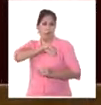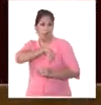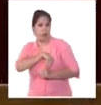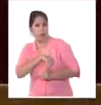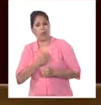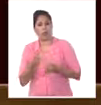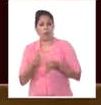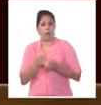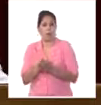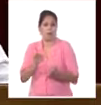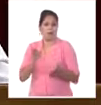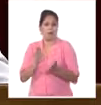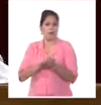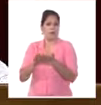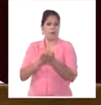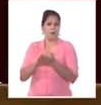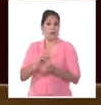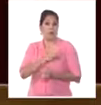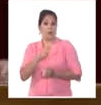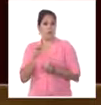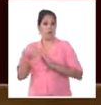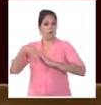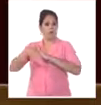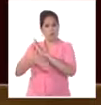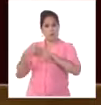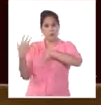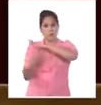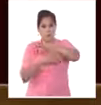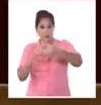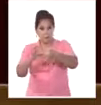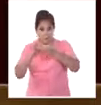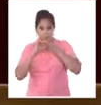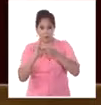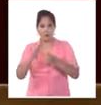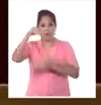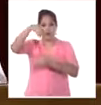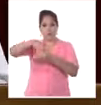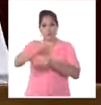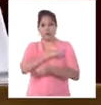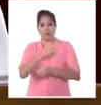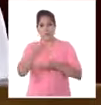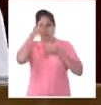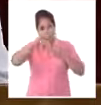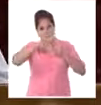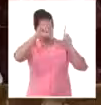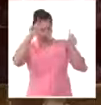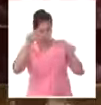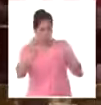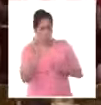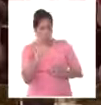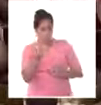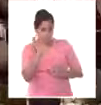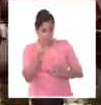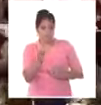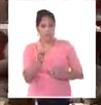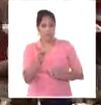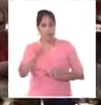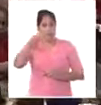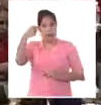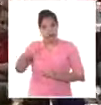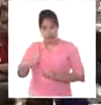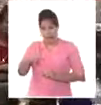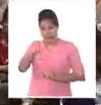la falta de compromiso y se produjeron descaídos sociales que acabaran con la revolución. como parte de esa misma doctrina